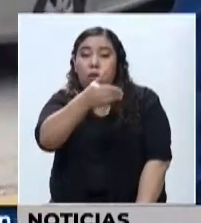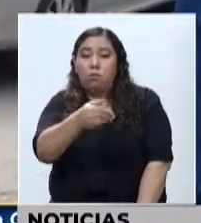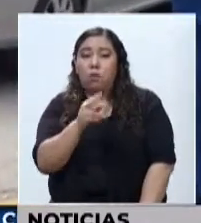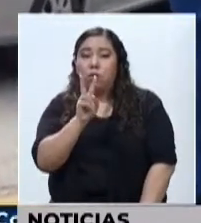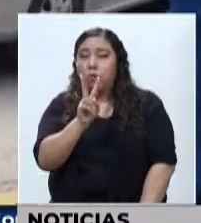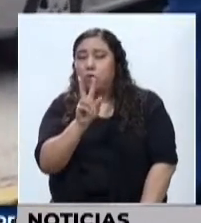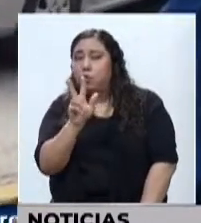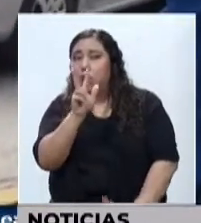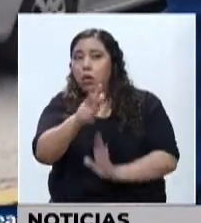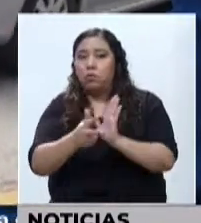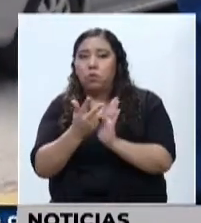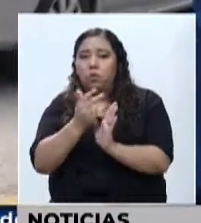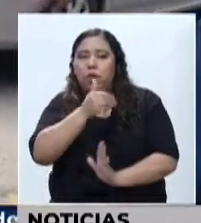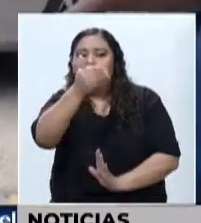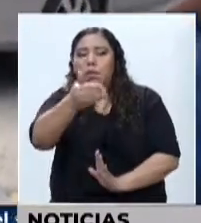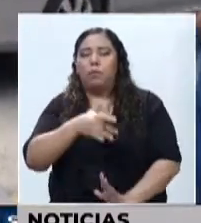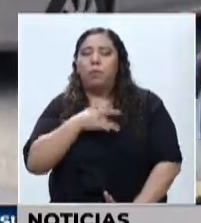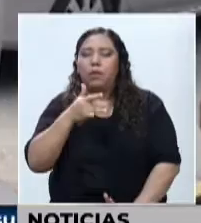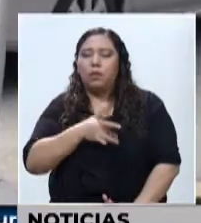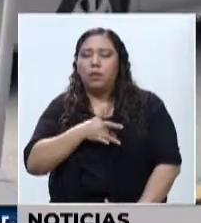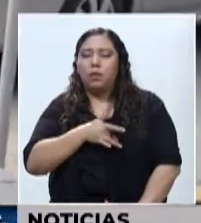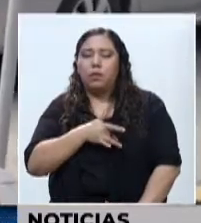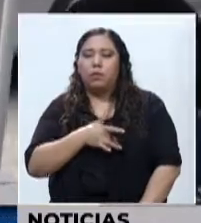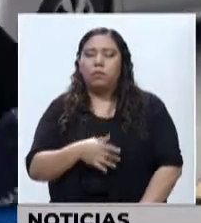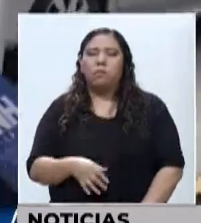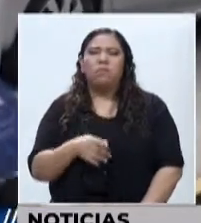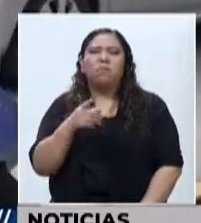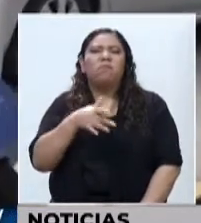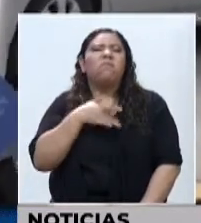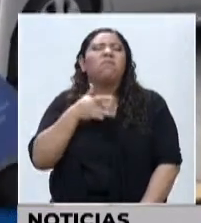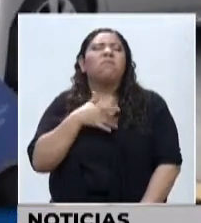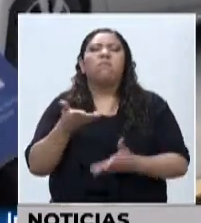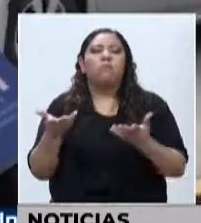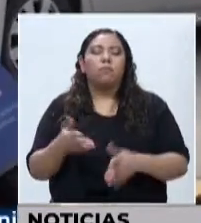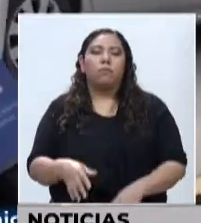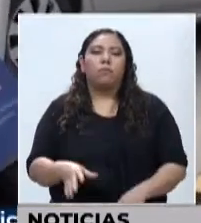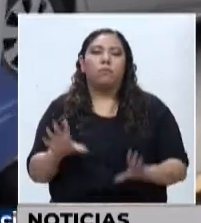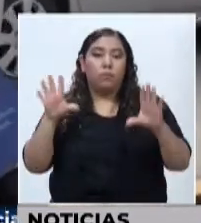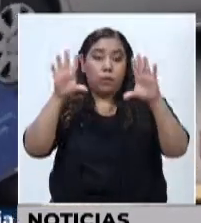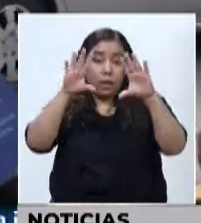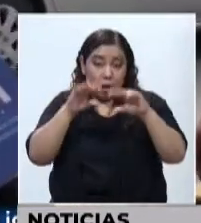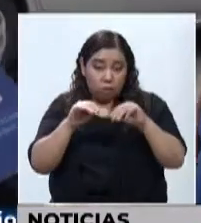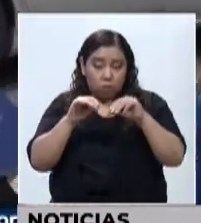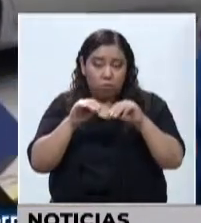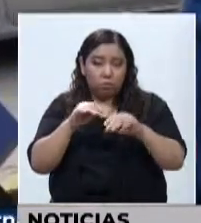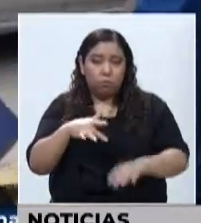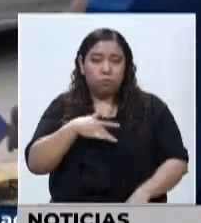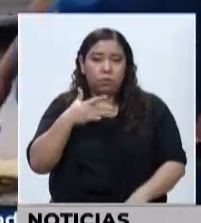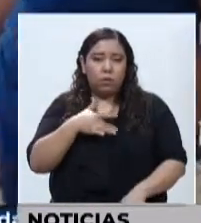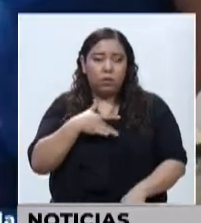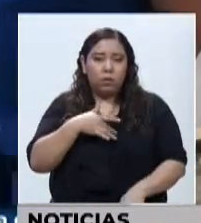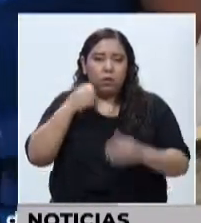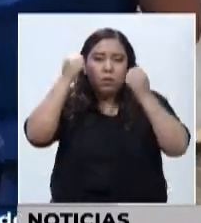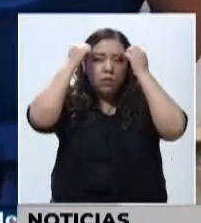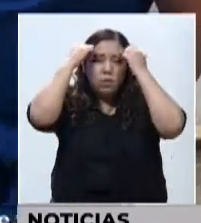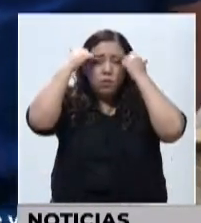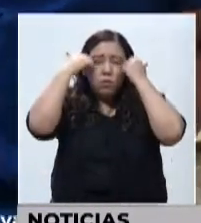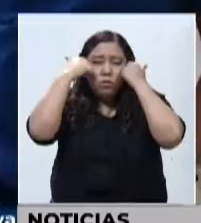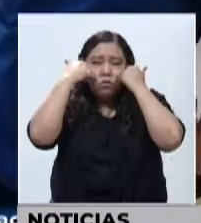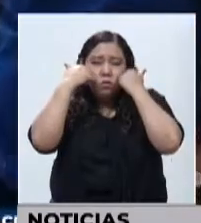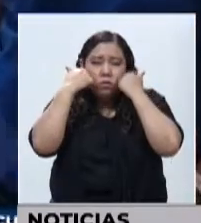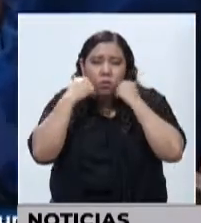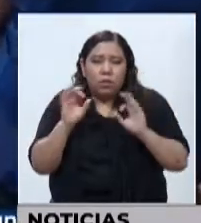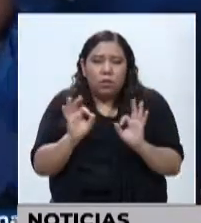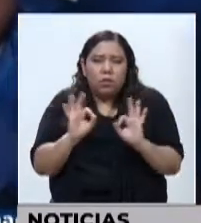¿Qué síntomas puede presentar luego de las tres horas este paciente? Más que todo en la noche, le puede dar un escalofrío. Es como